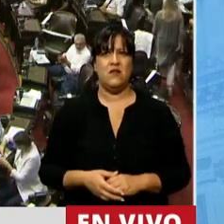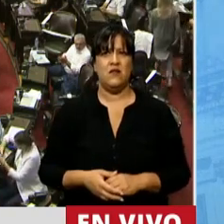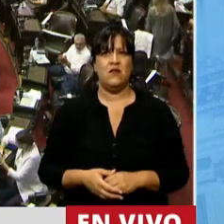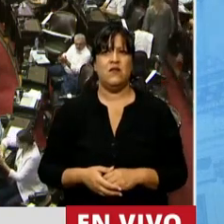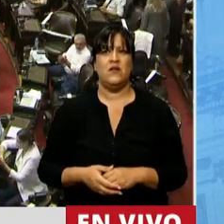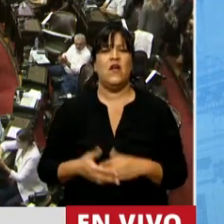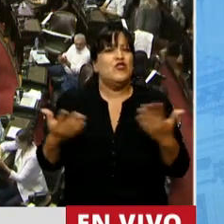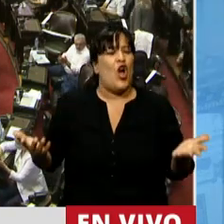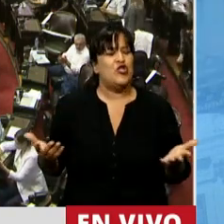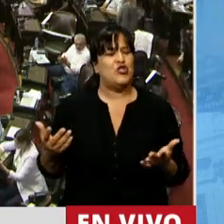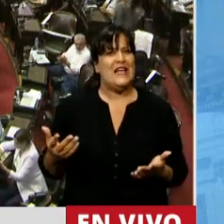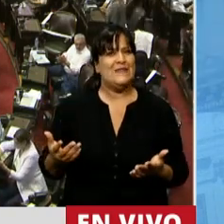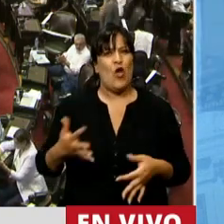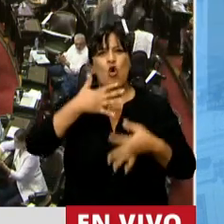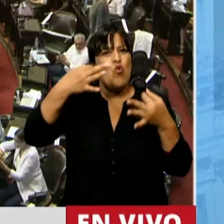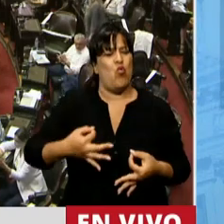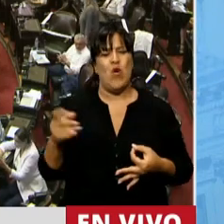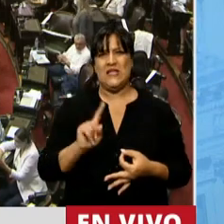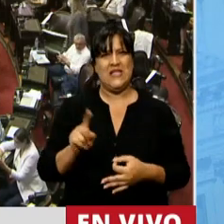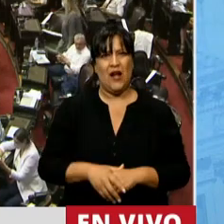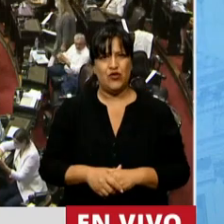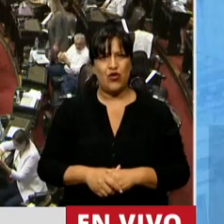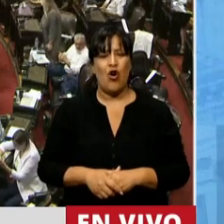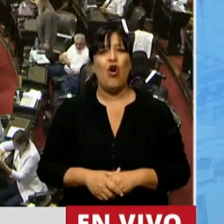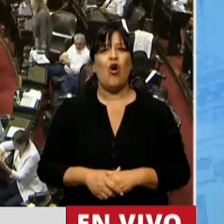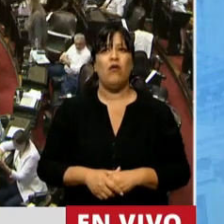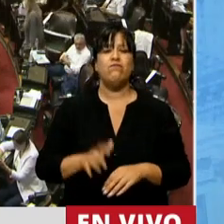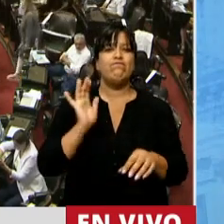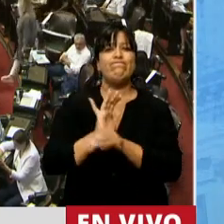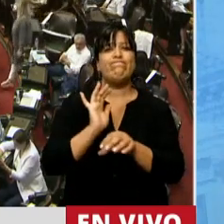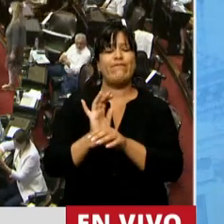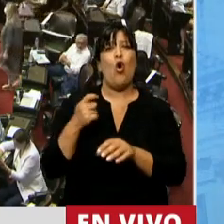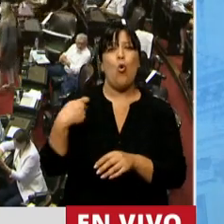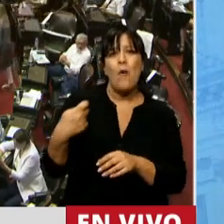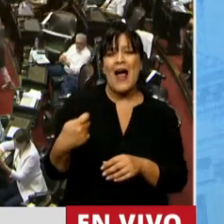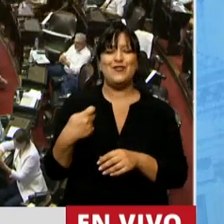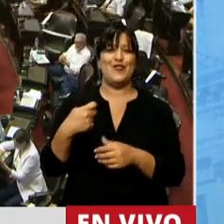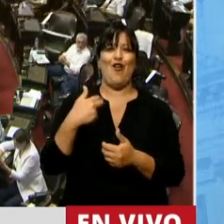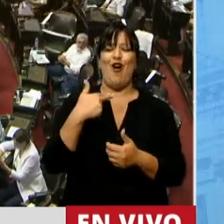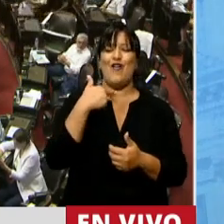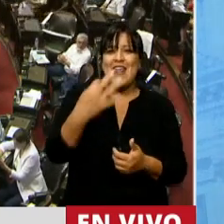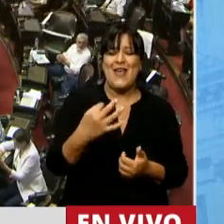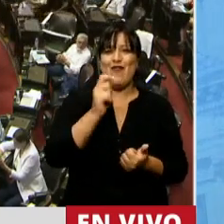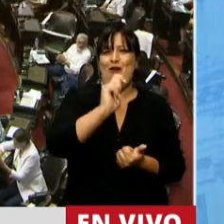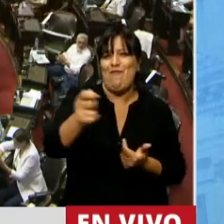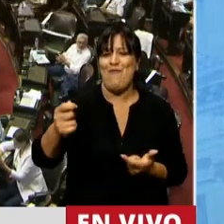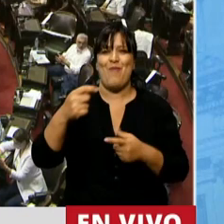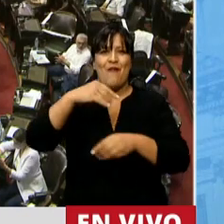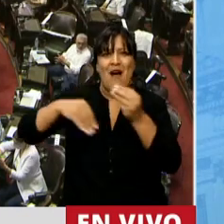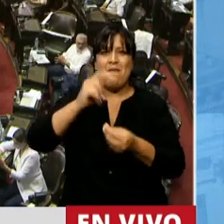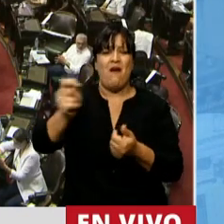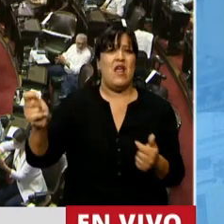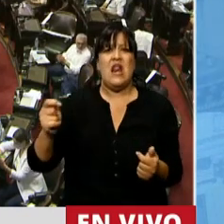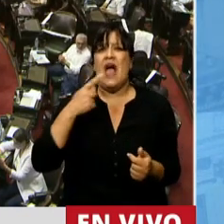Entonces, no es cierto que el sistema de seguridad social en la Argentina no es sustentable, no es cierto.